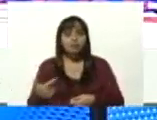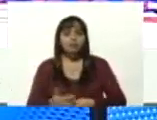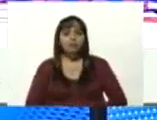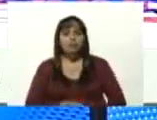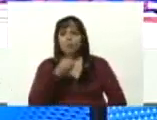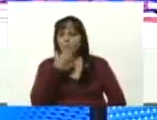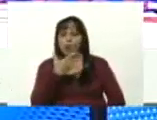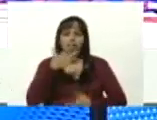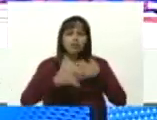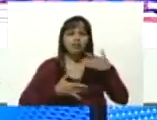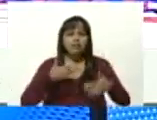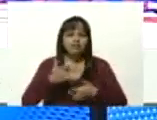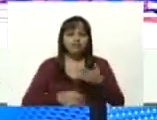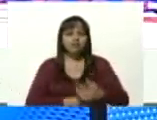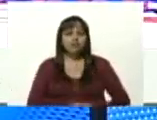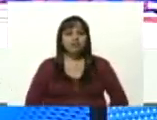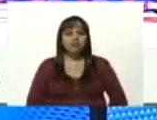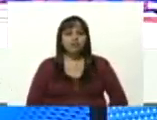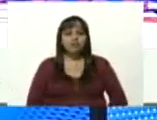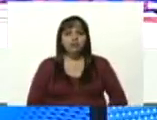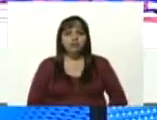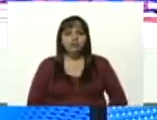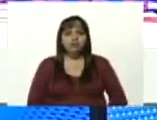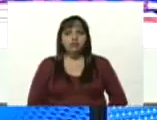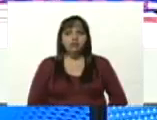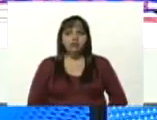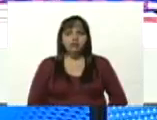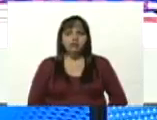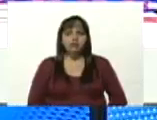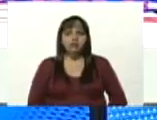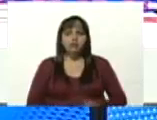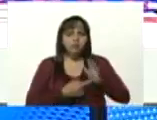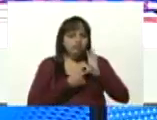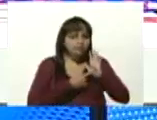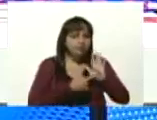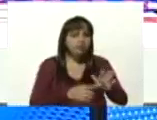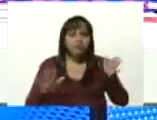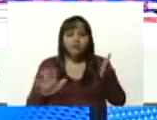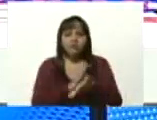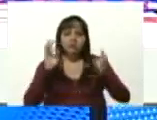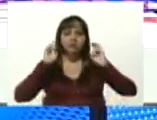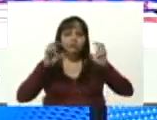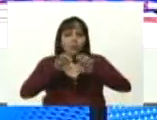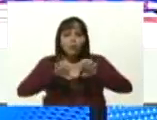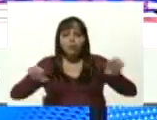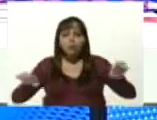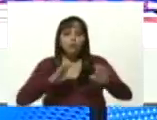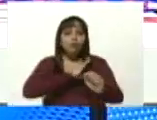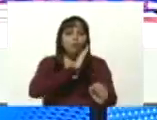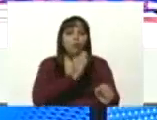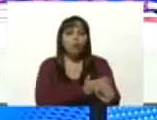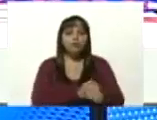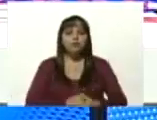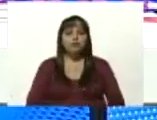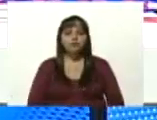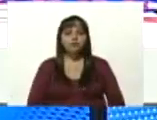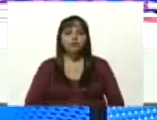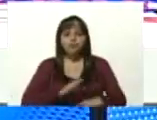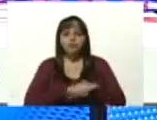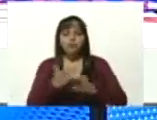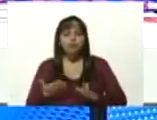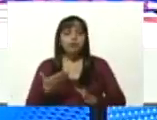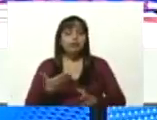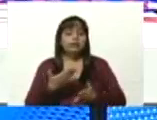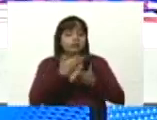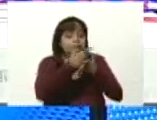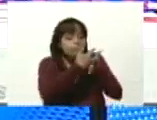buen programa una jornada de estas y le metemos fuerte al tema educativo porque realmente es denso